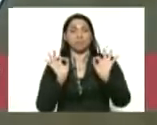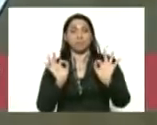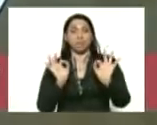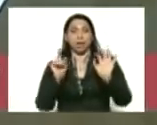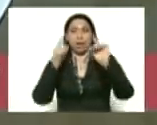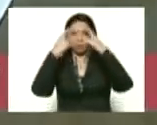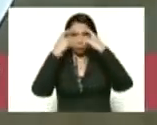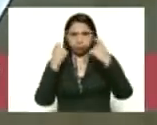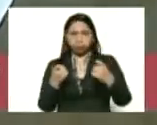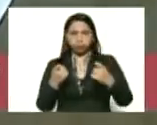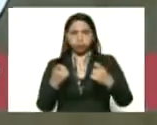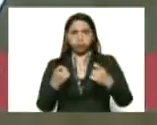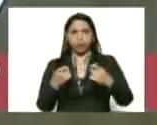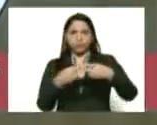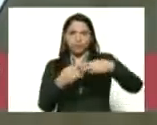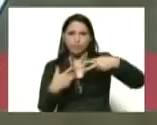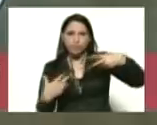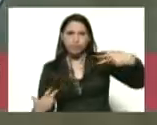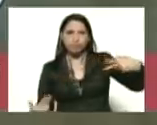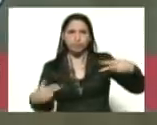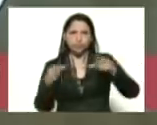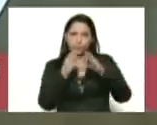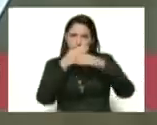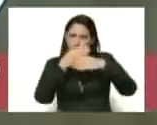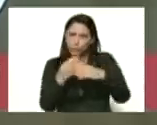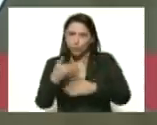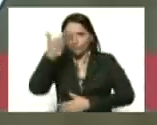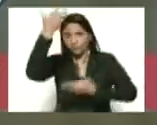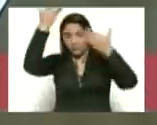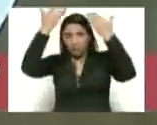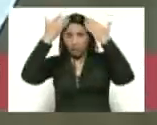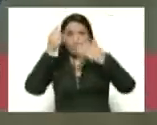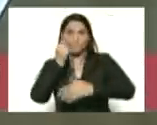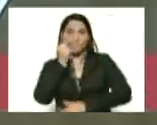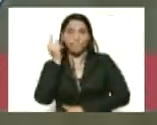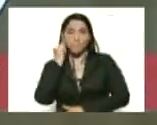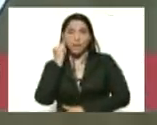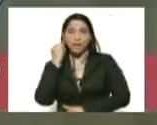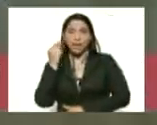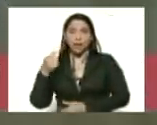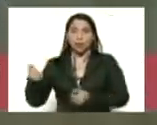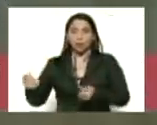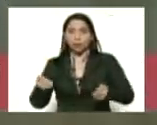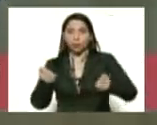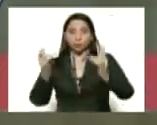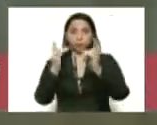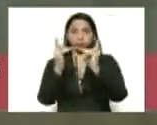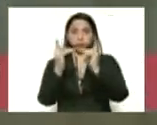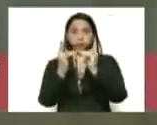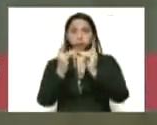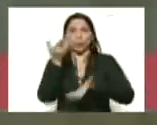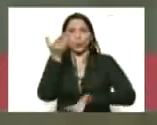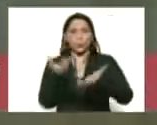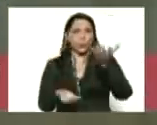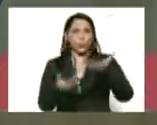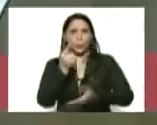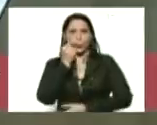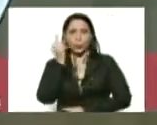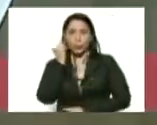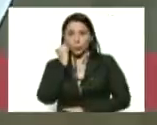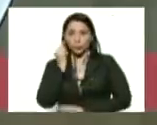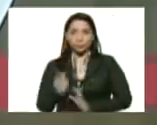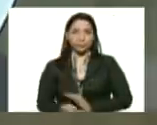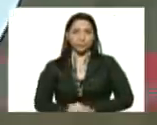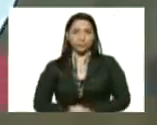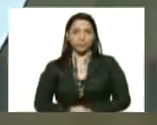virólogos, epidemiólogos, bioanalistas, enfermeros, enfermeras, camilleros, camilleras, cocineras, cocineros.